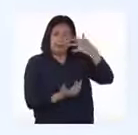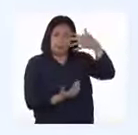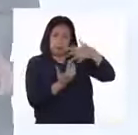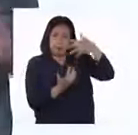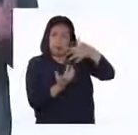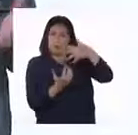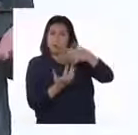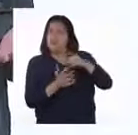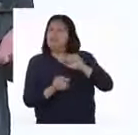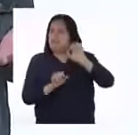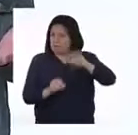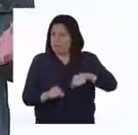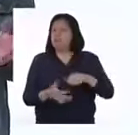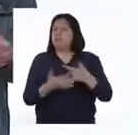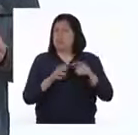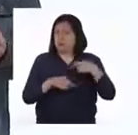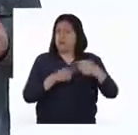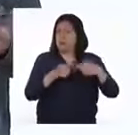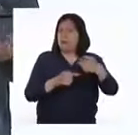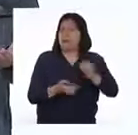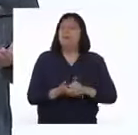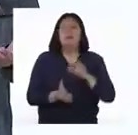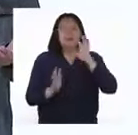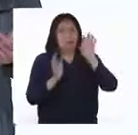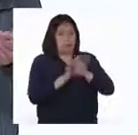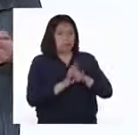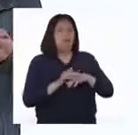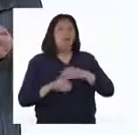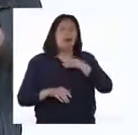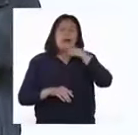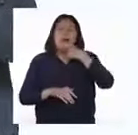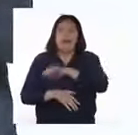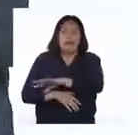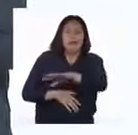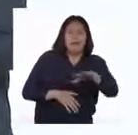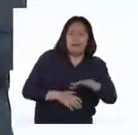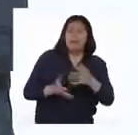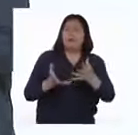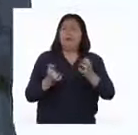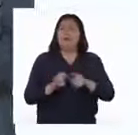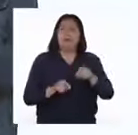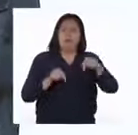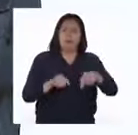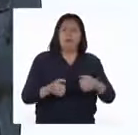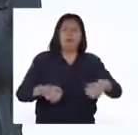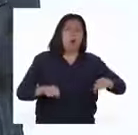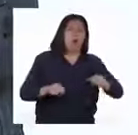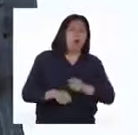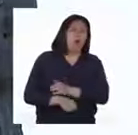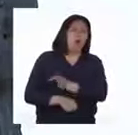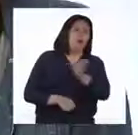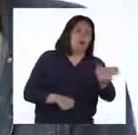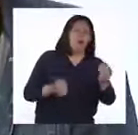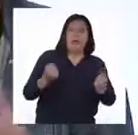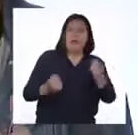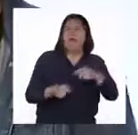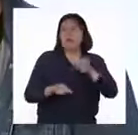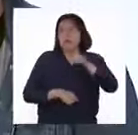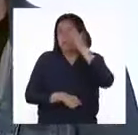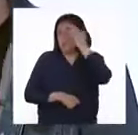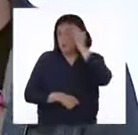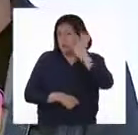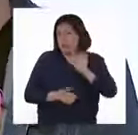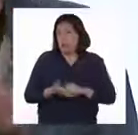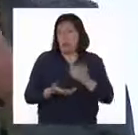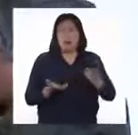cotidianas. Por ejemplo, si estamos en el campo y queremos ir de un lugar a otro, en moto o en auto, sabemos